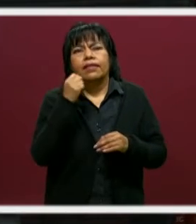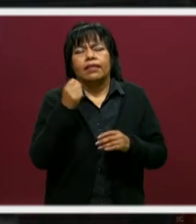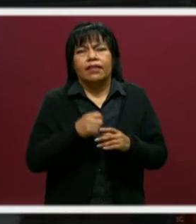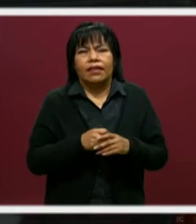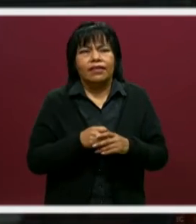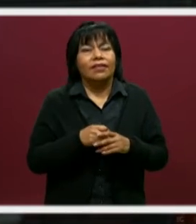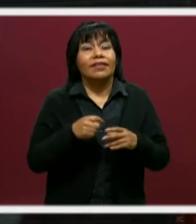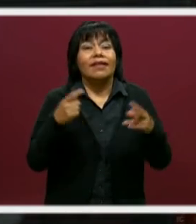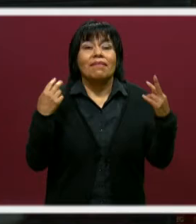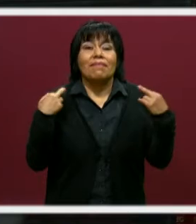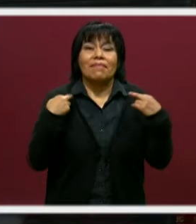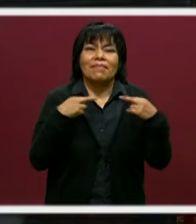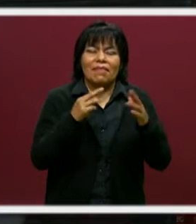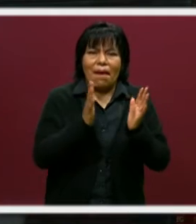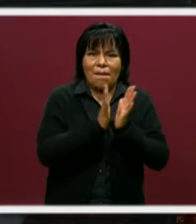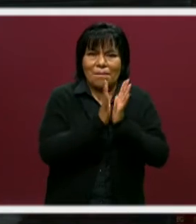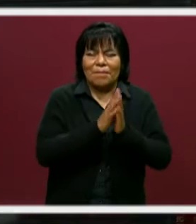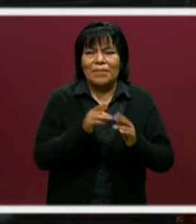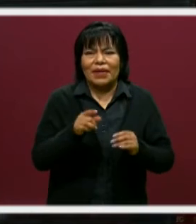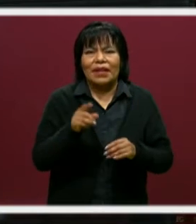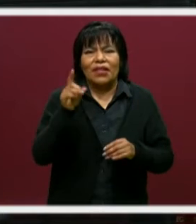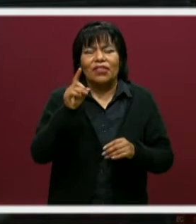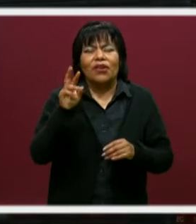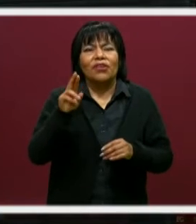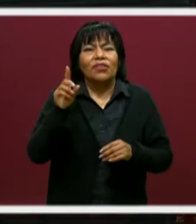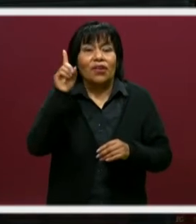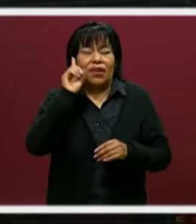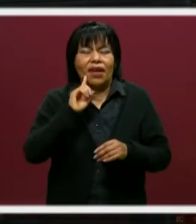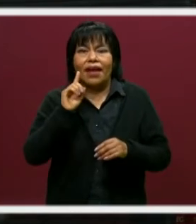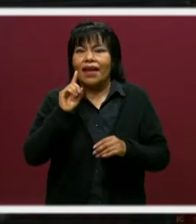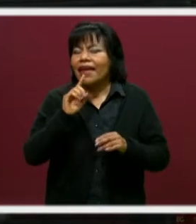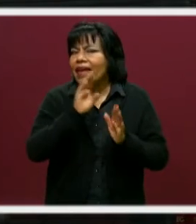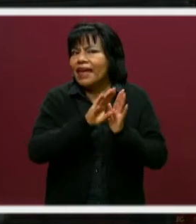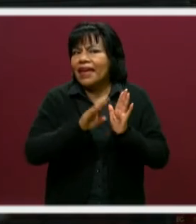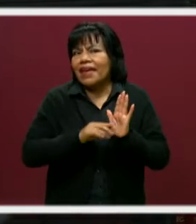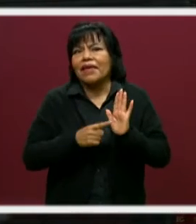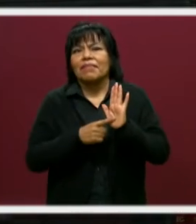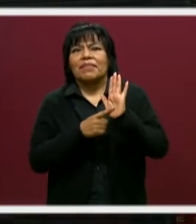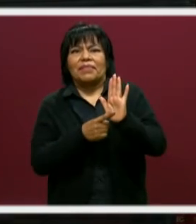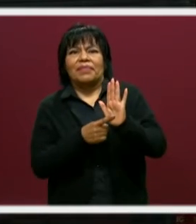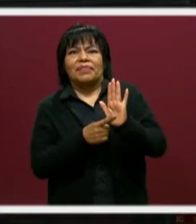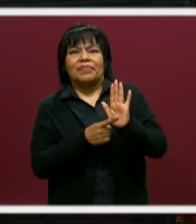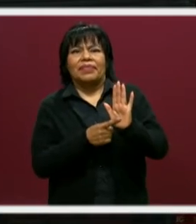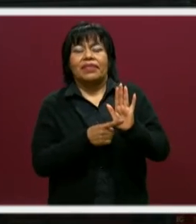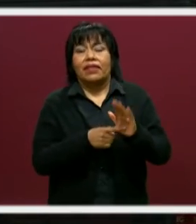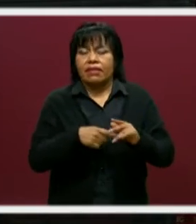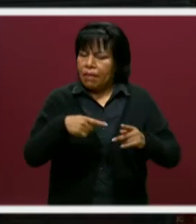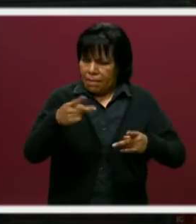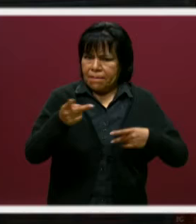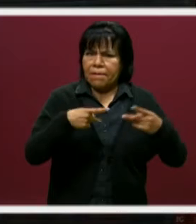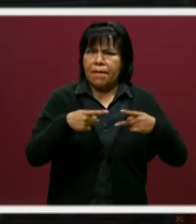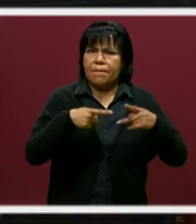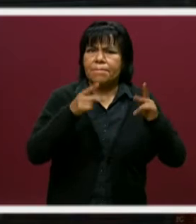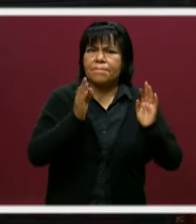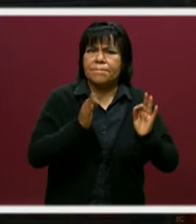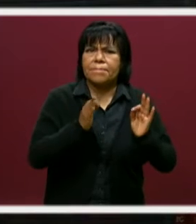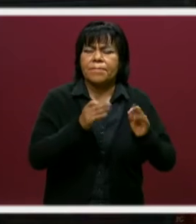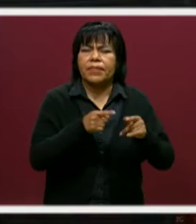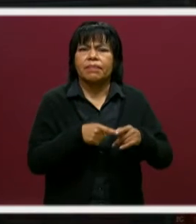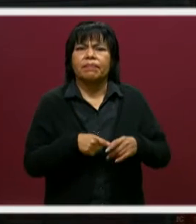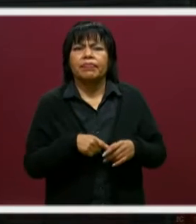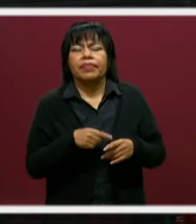docentes. Es por eso que está aquí la doctora Joana como un ejemplo de esos docentes que están preparados, que